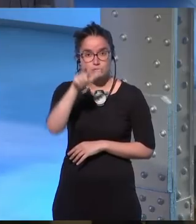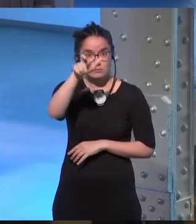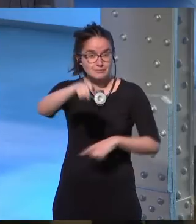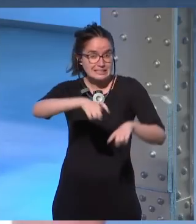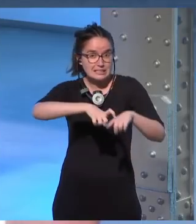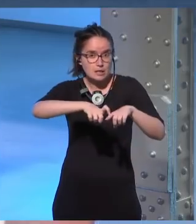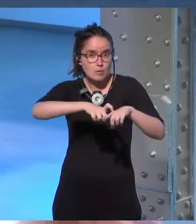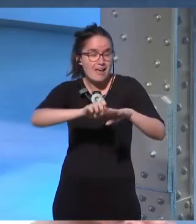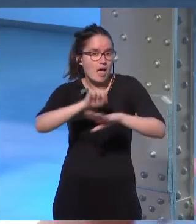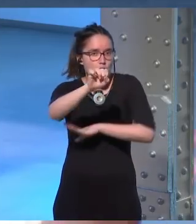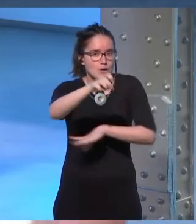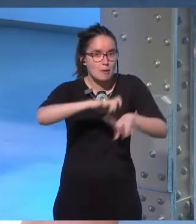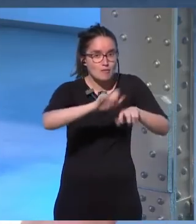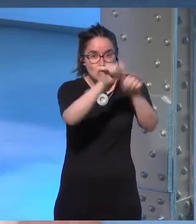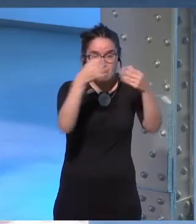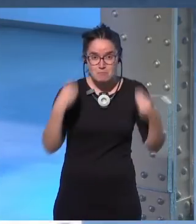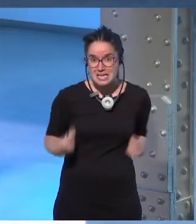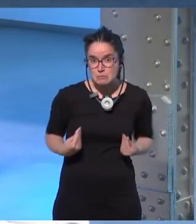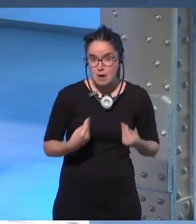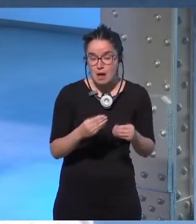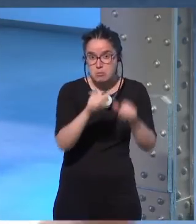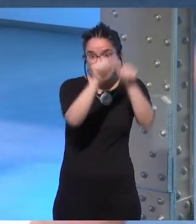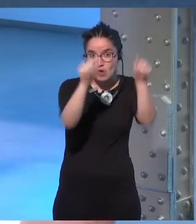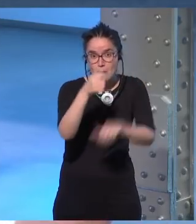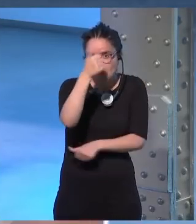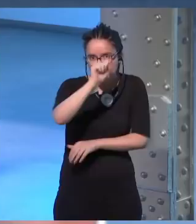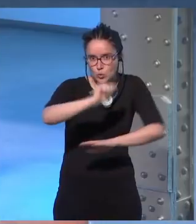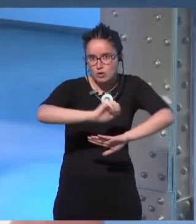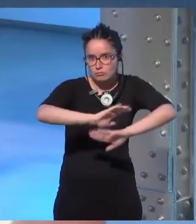tipo de héroe? ¿Eh? Que es un prototipo masculino.